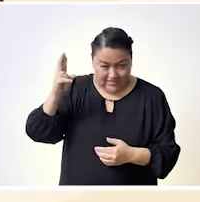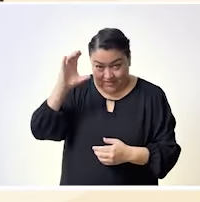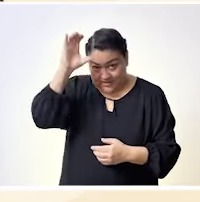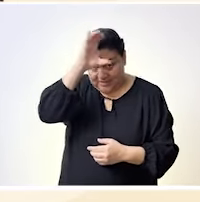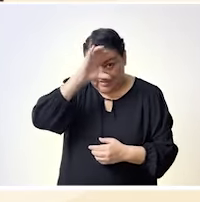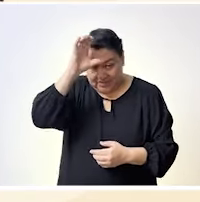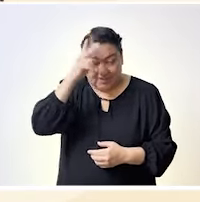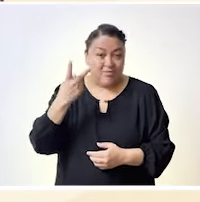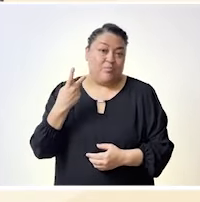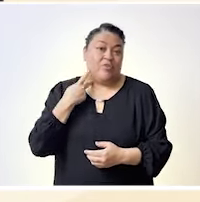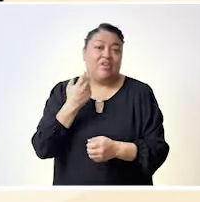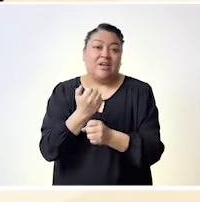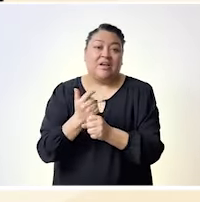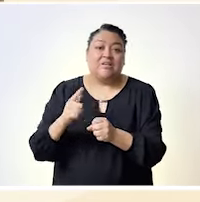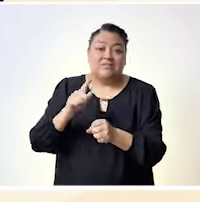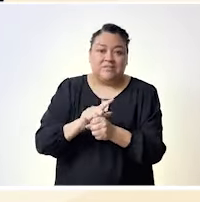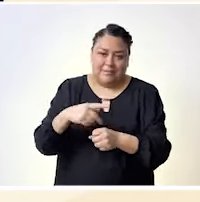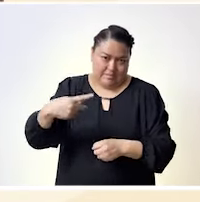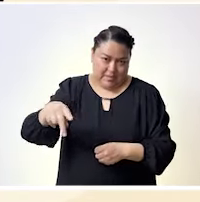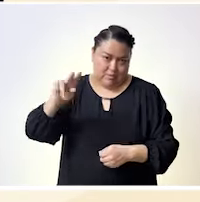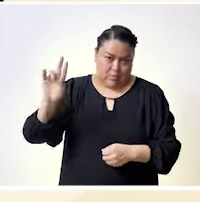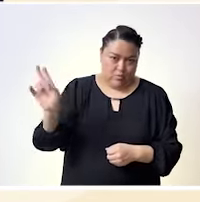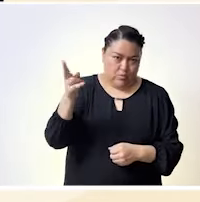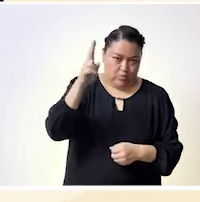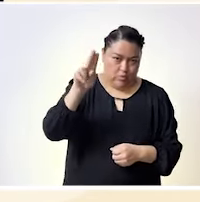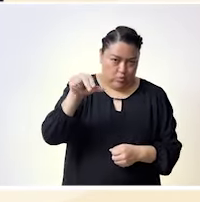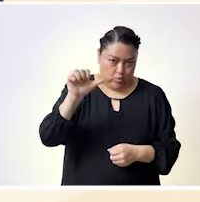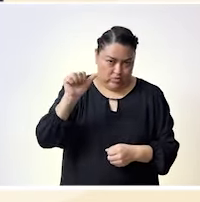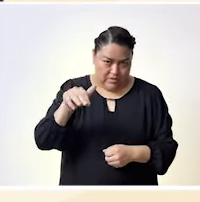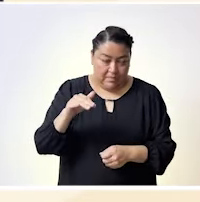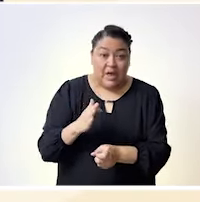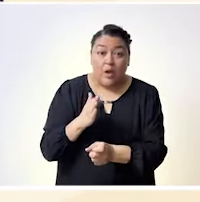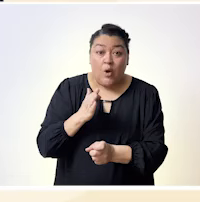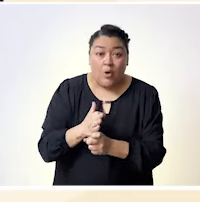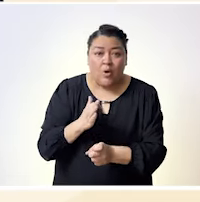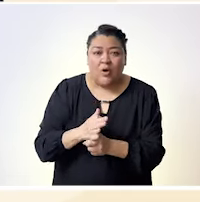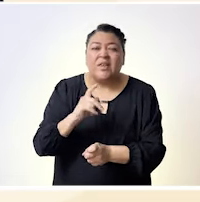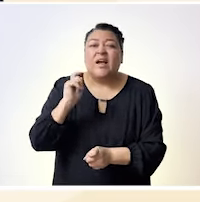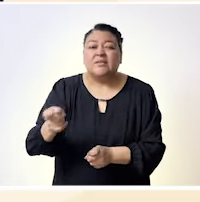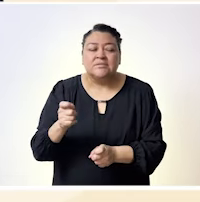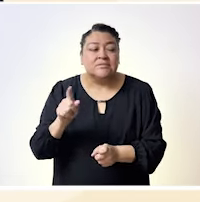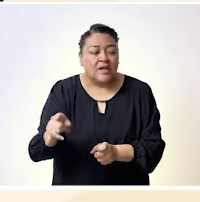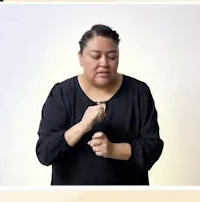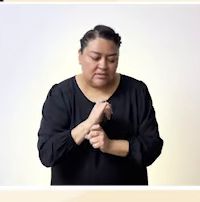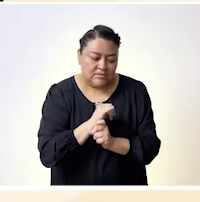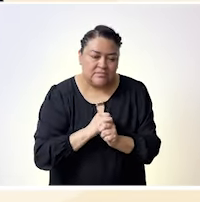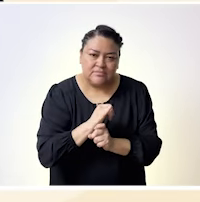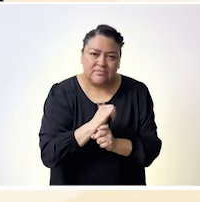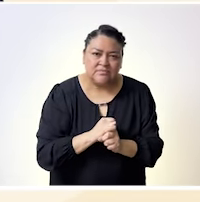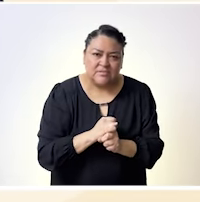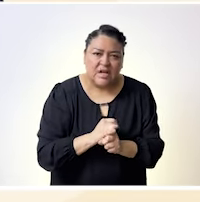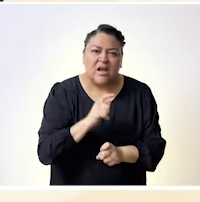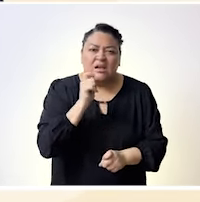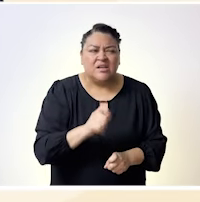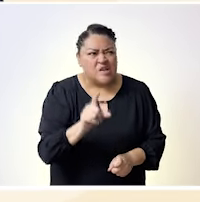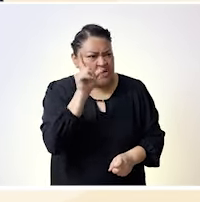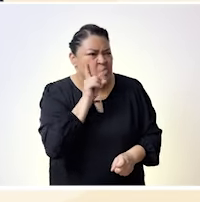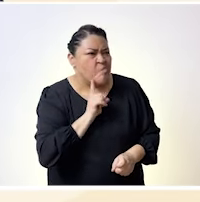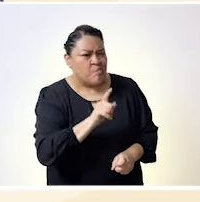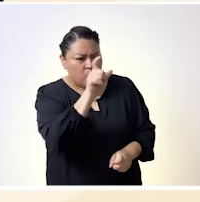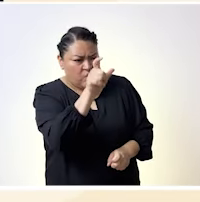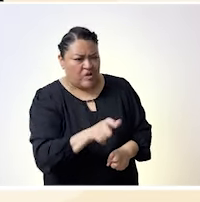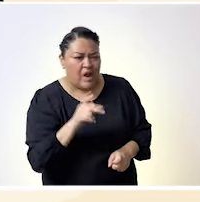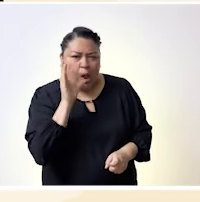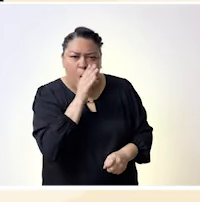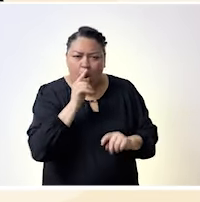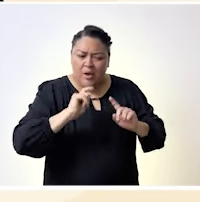Centro de Estudios en Ciencias de la Comunicación y del Sistema de Universidad Abierta y a Distancia en su Alma Mater. Actualmente realiza